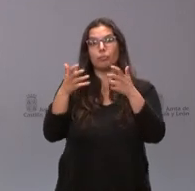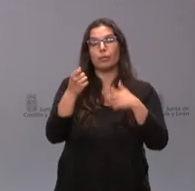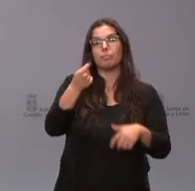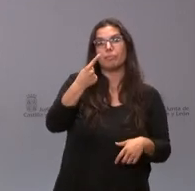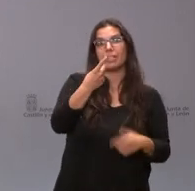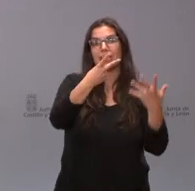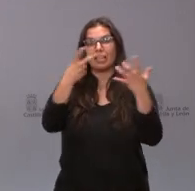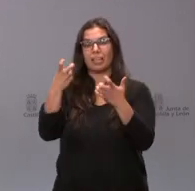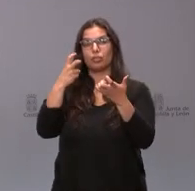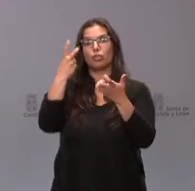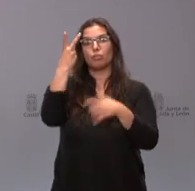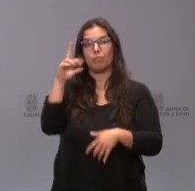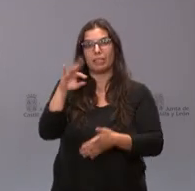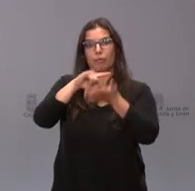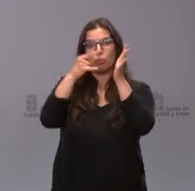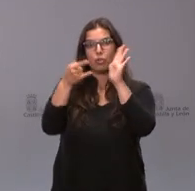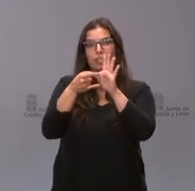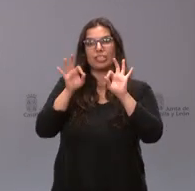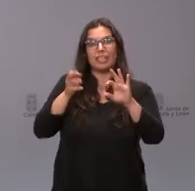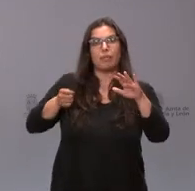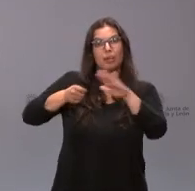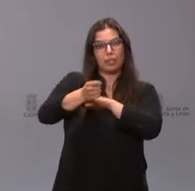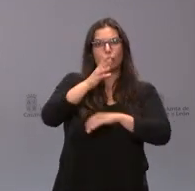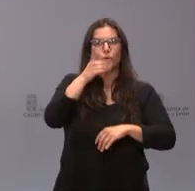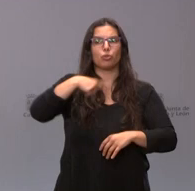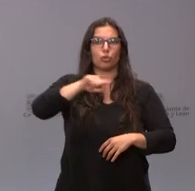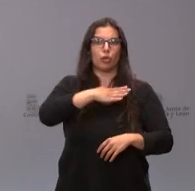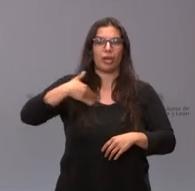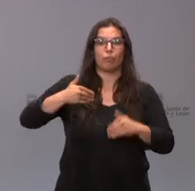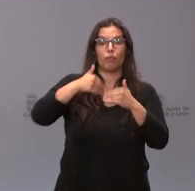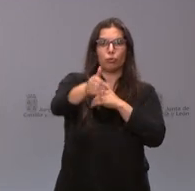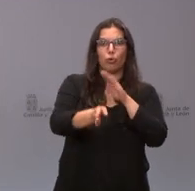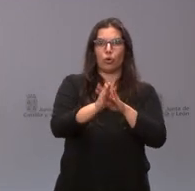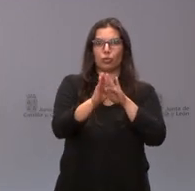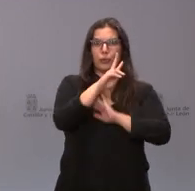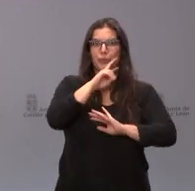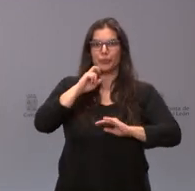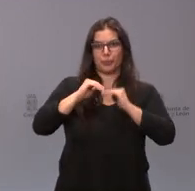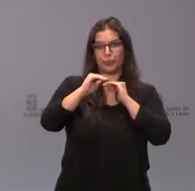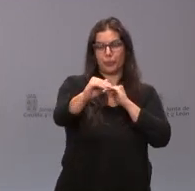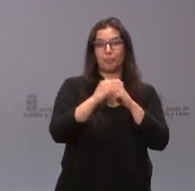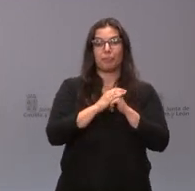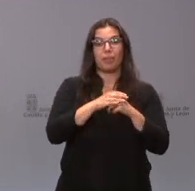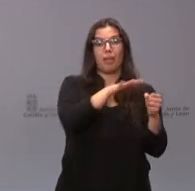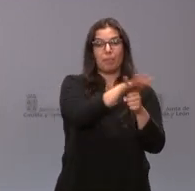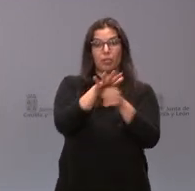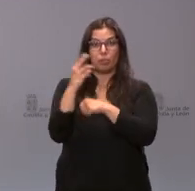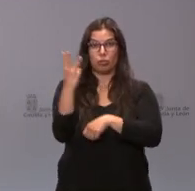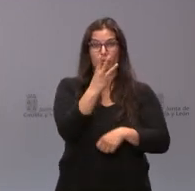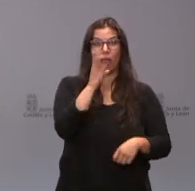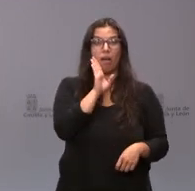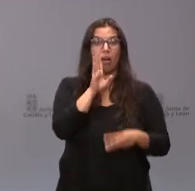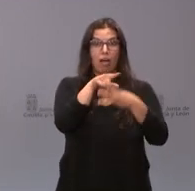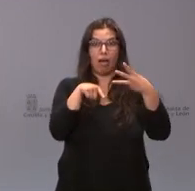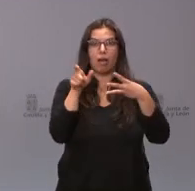proyectos de inversión. Esto es lo que tratamos también de darle continuidad en el futuro. De cada uno de estos tres ámbitos, el reparto de los